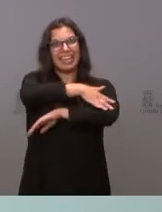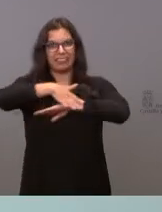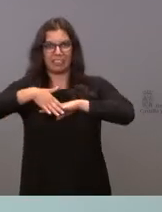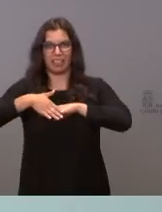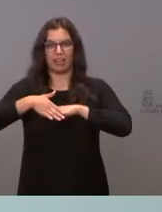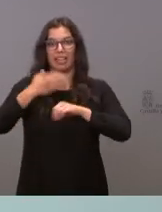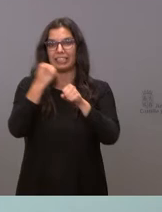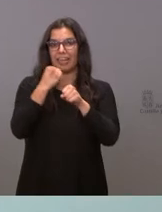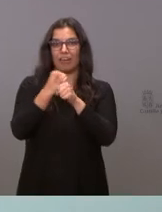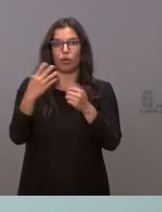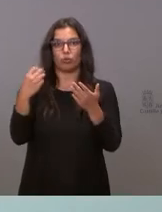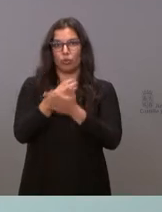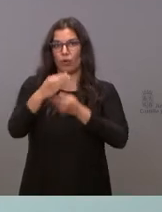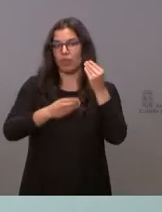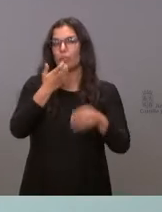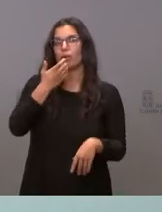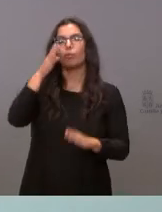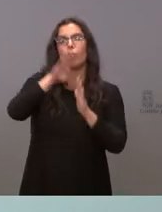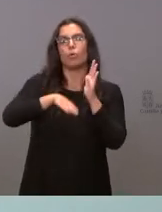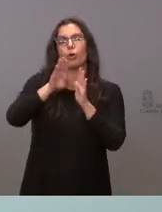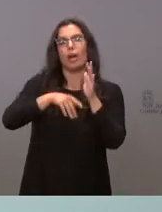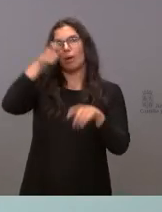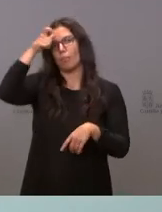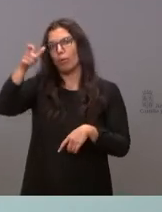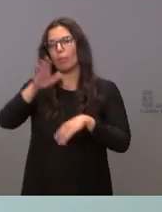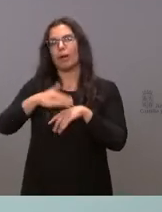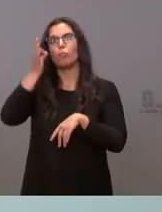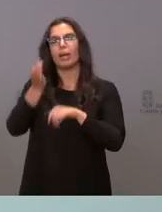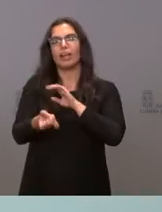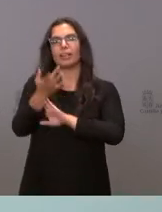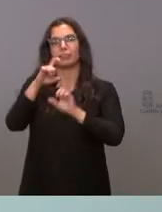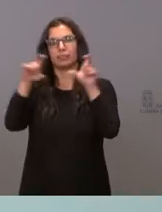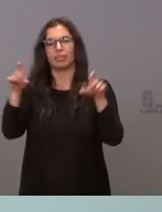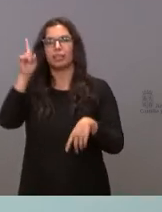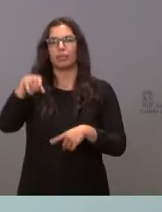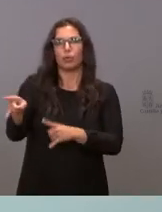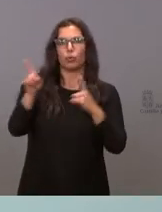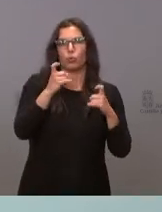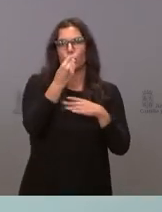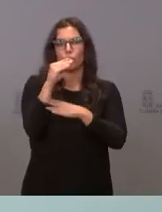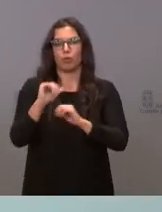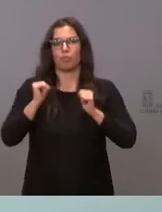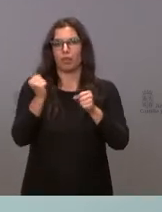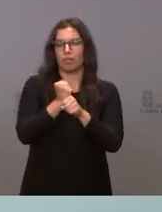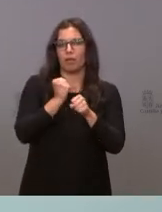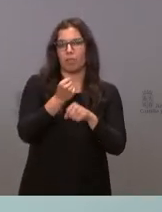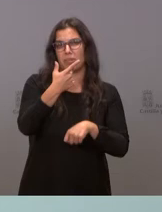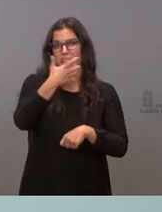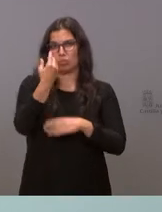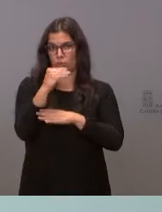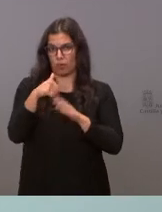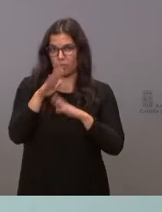Nuestro programa de mujeres emprendedoras en el entorno rural, nuestro programa de incorporación de jóvenes, en que he dicho más de 1.500 jóvenes